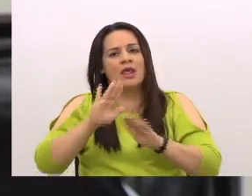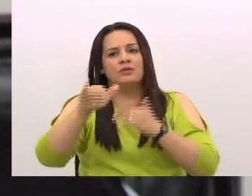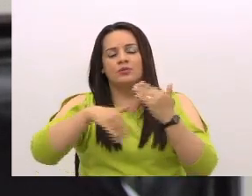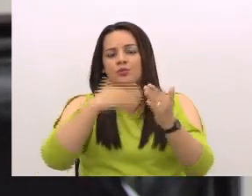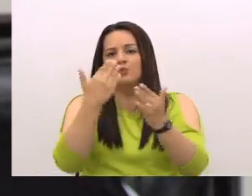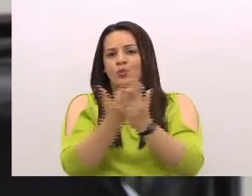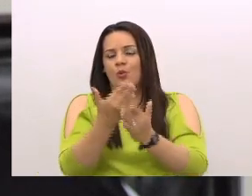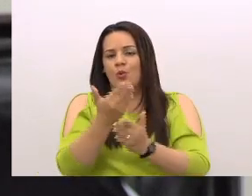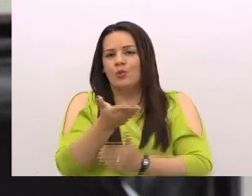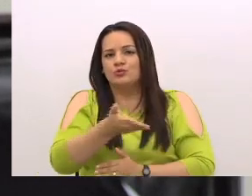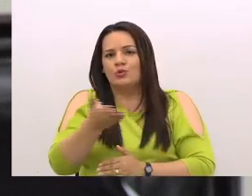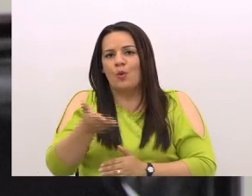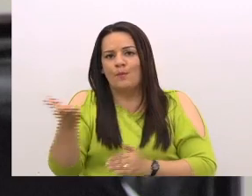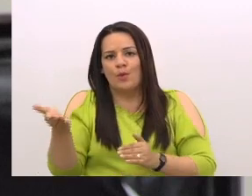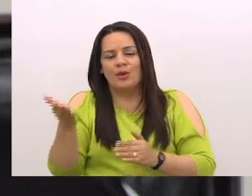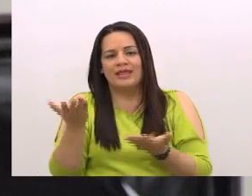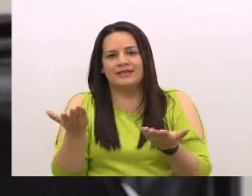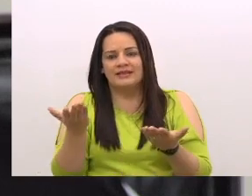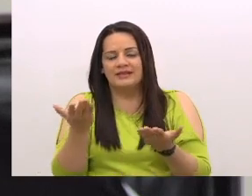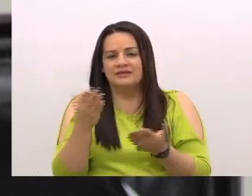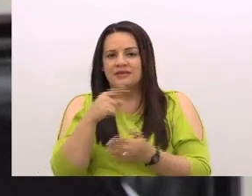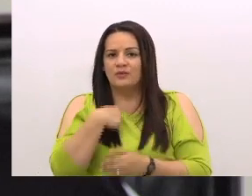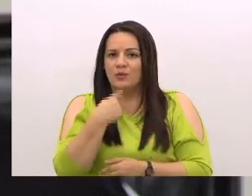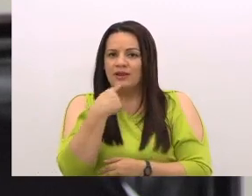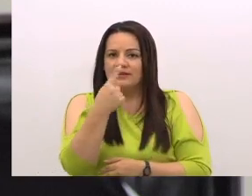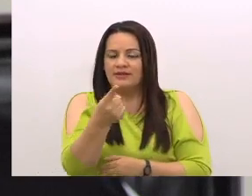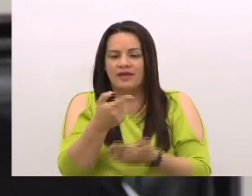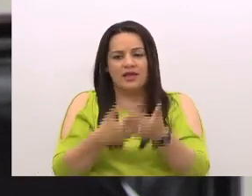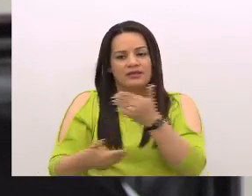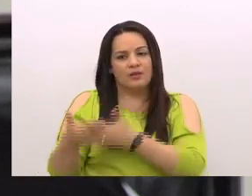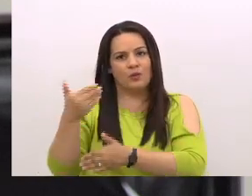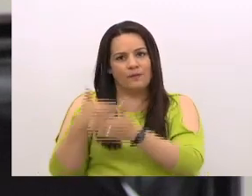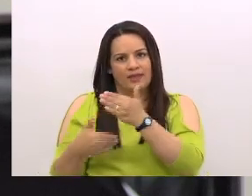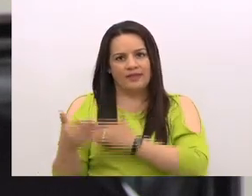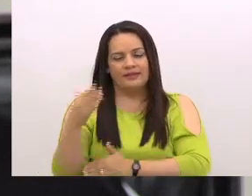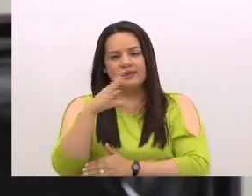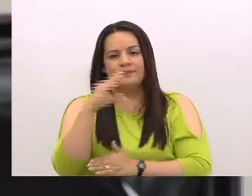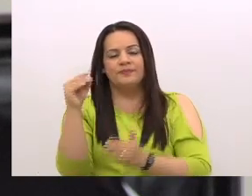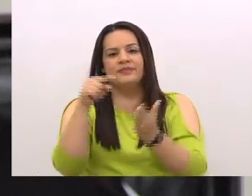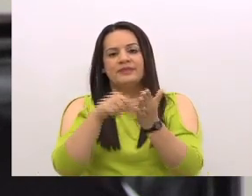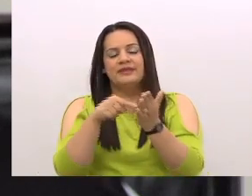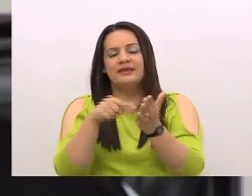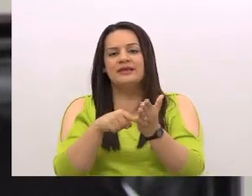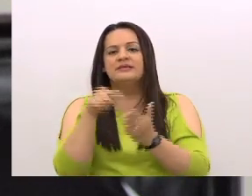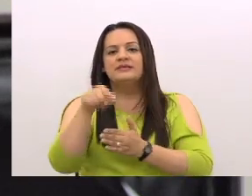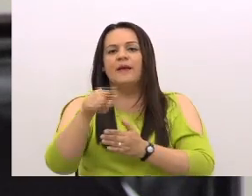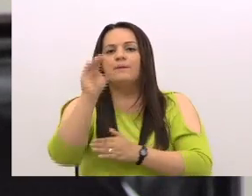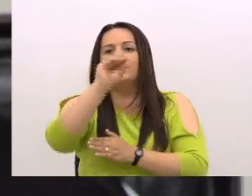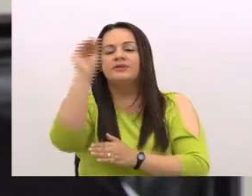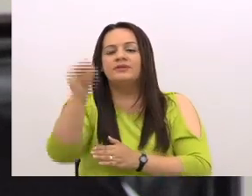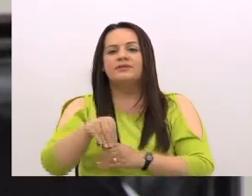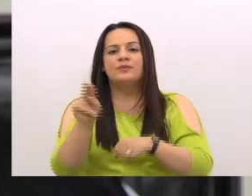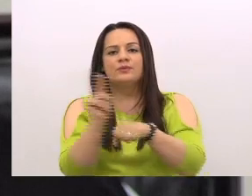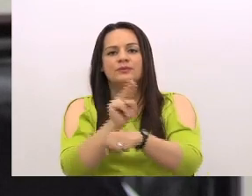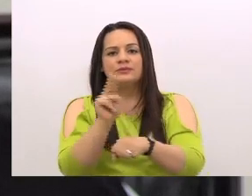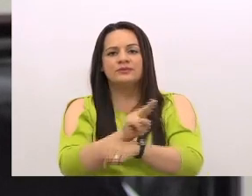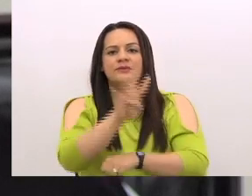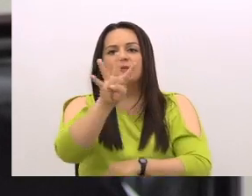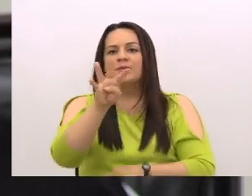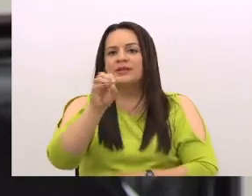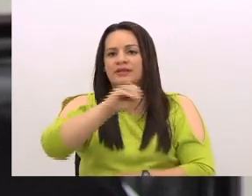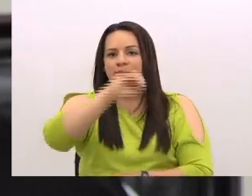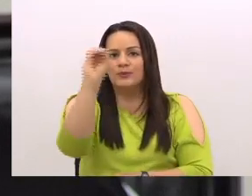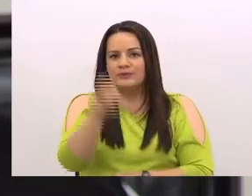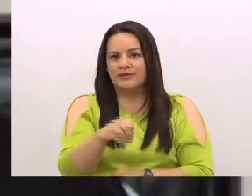componentes que mencioné anteriormente y ese porcentaje de utilidad es un 40%